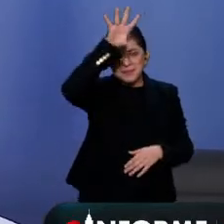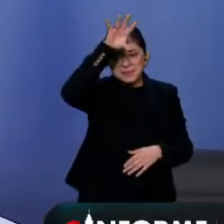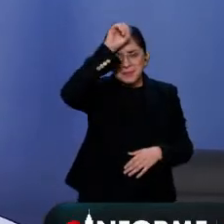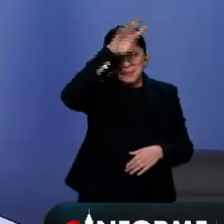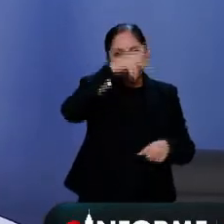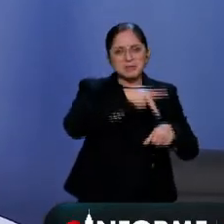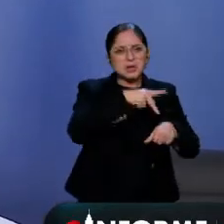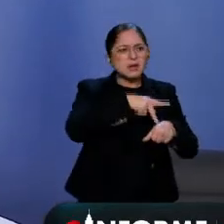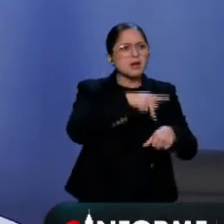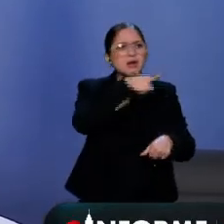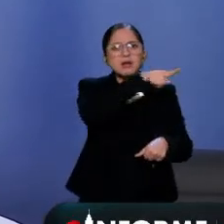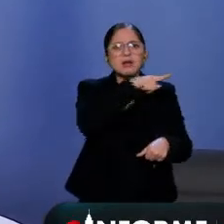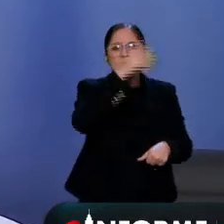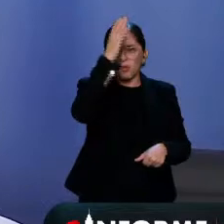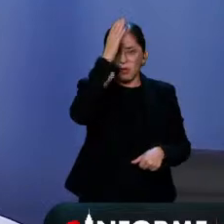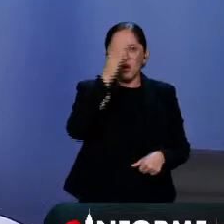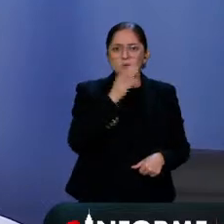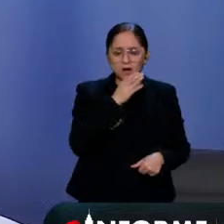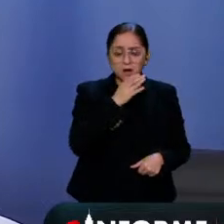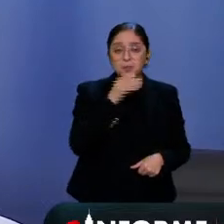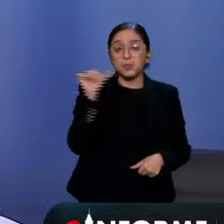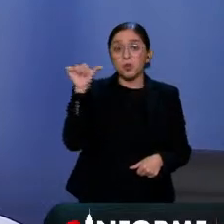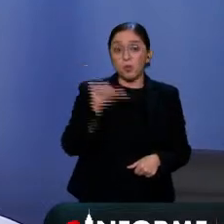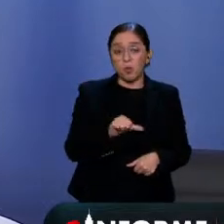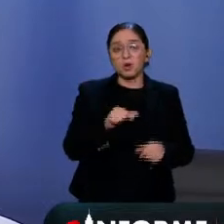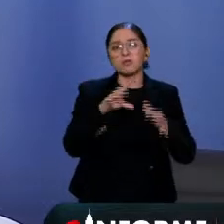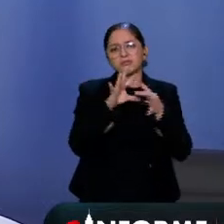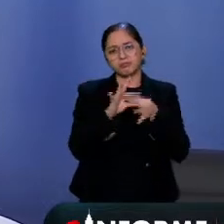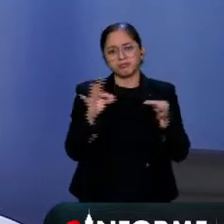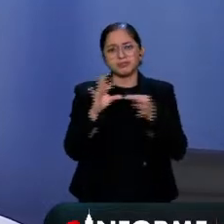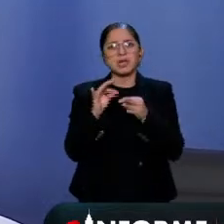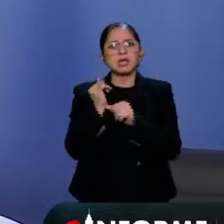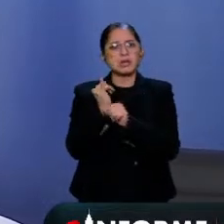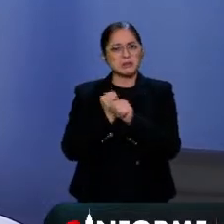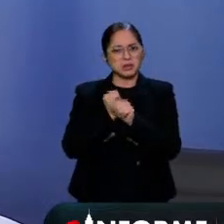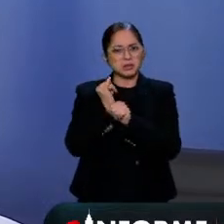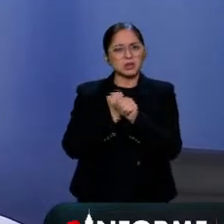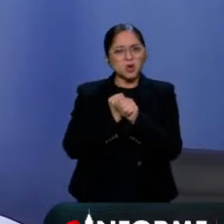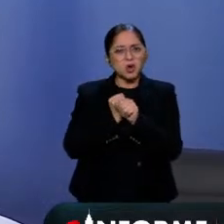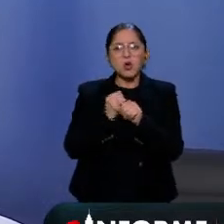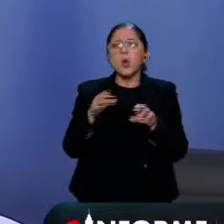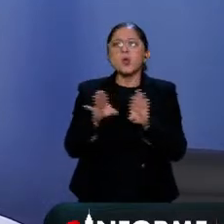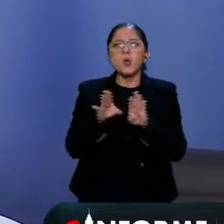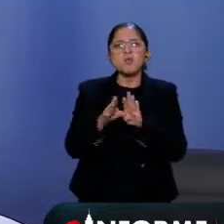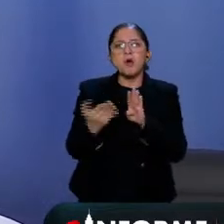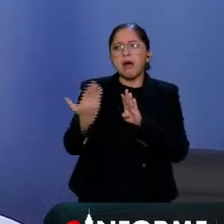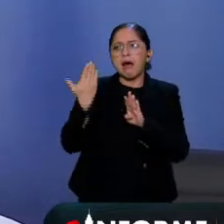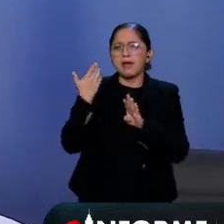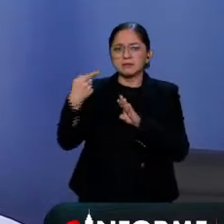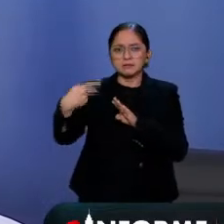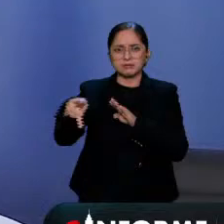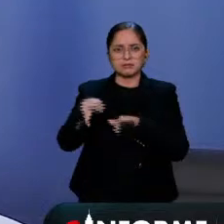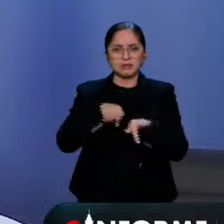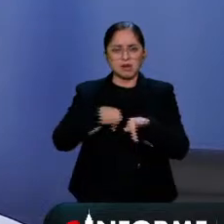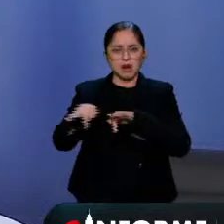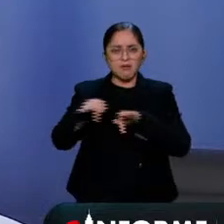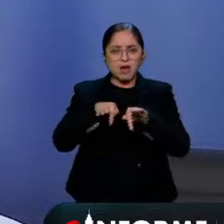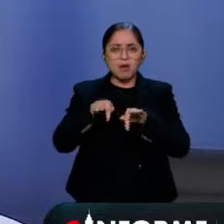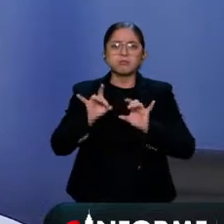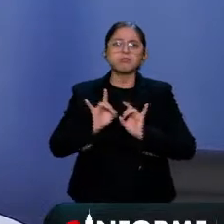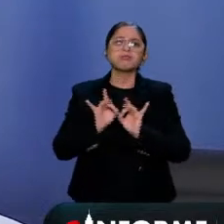anunció además la apertura de una investigación para esclarecer las condiciones en que operaba esa mina y en que se dio este incidente.